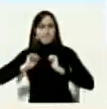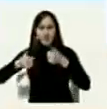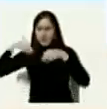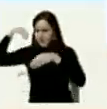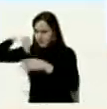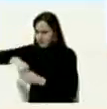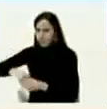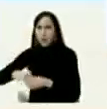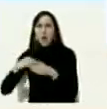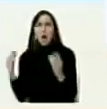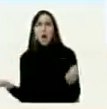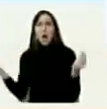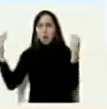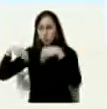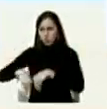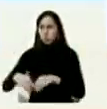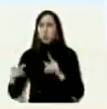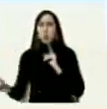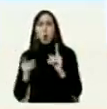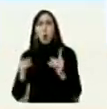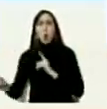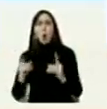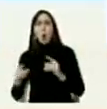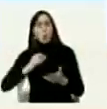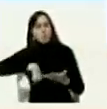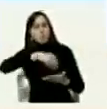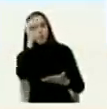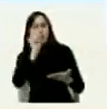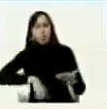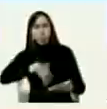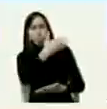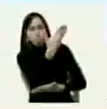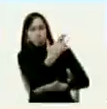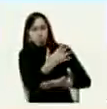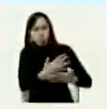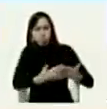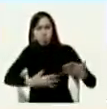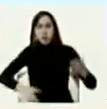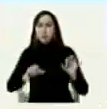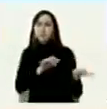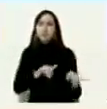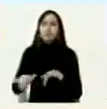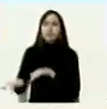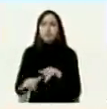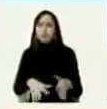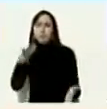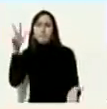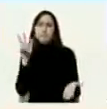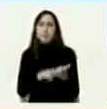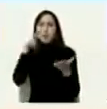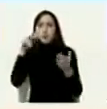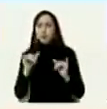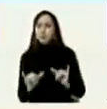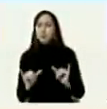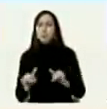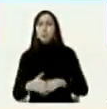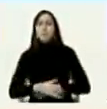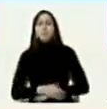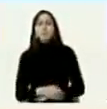firma se pusieron los documentos redactados y aprobados sobre la mesa